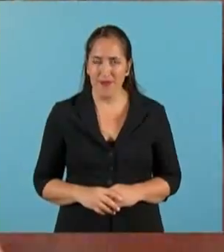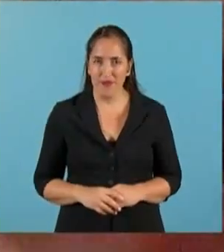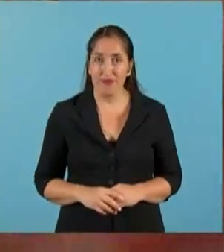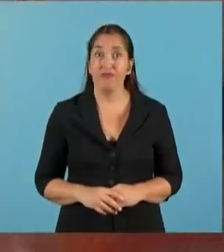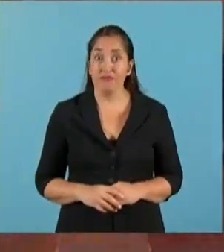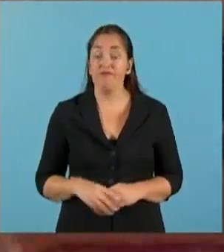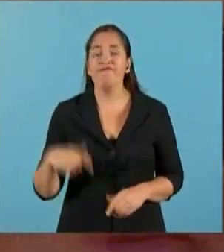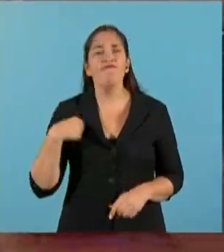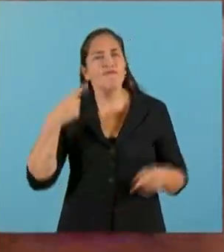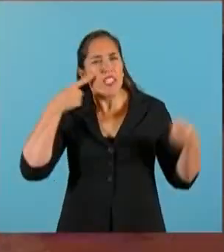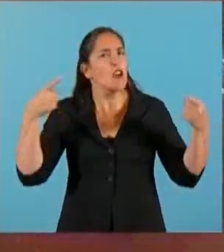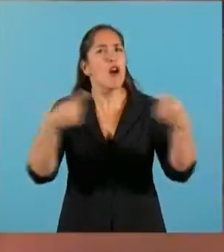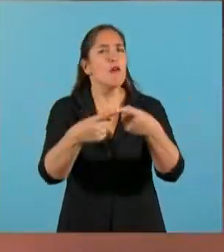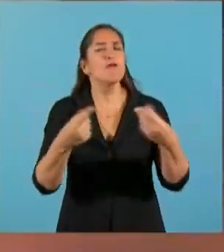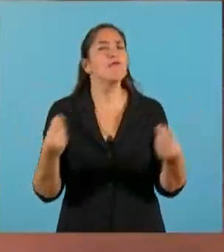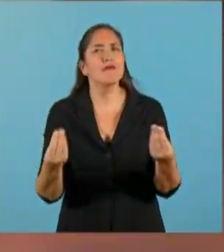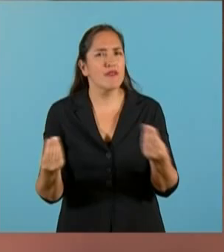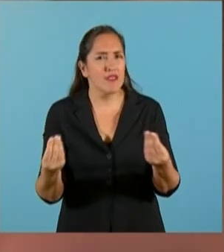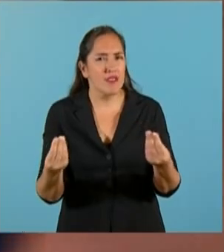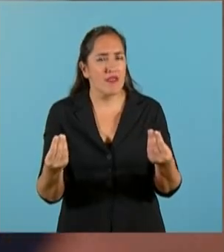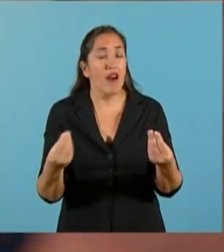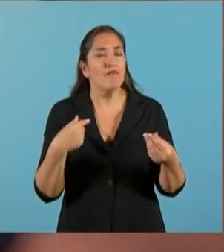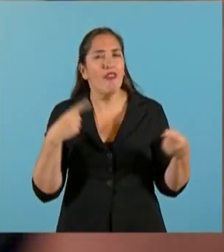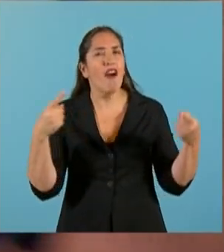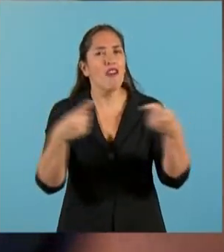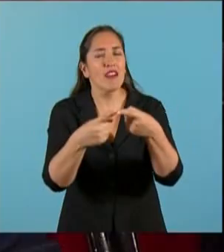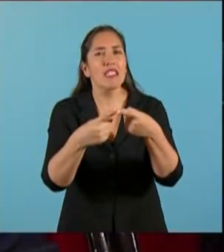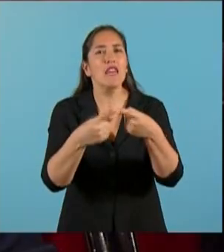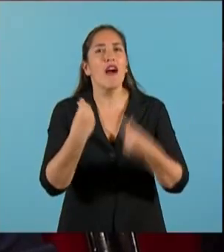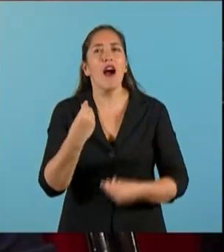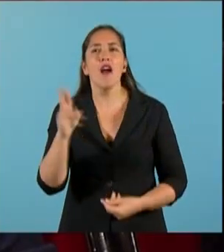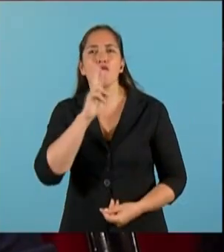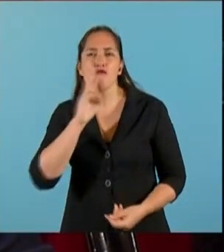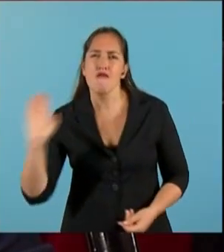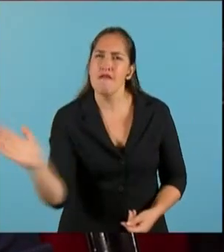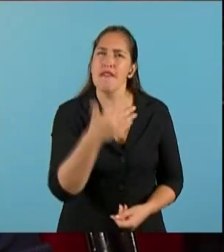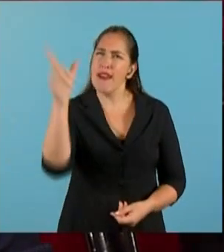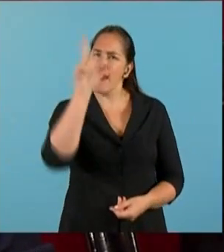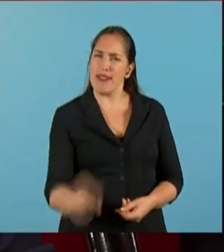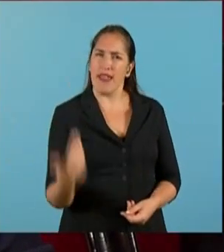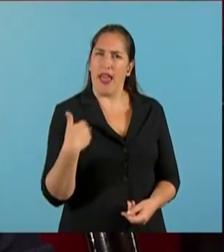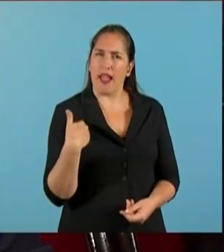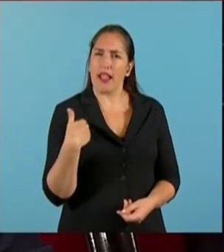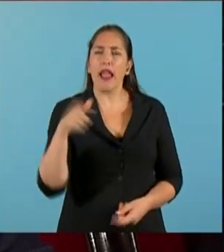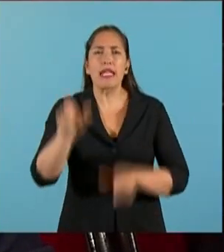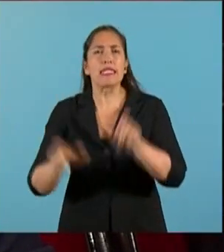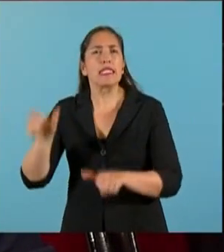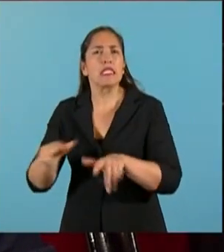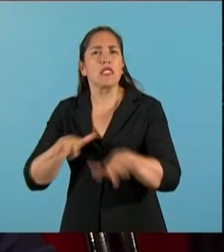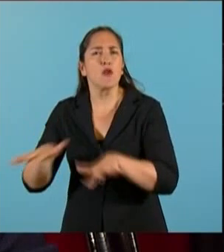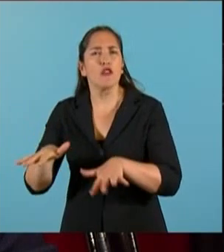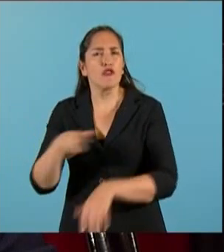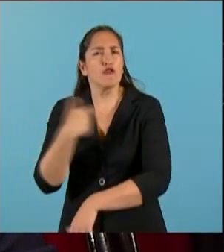Nuestro propósito es también llegar a las mujeres de nuestro país en situación de vulnerabilidad